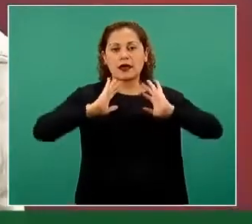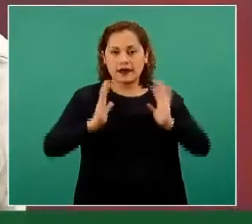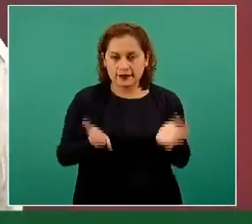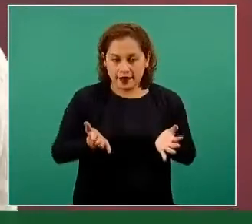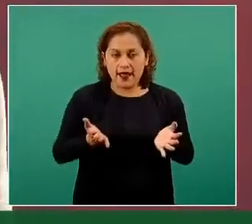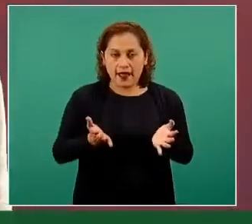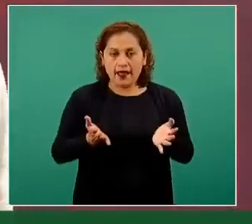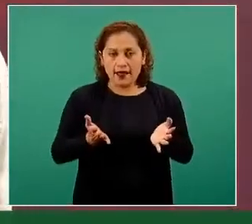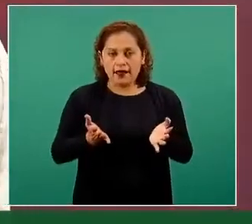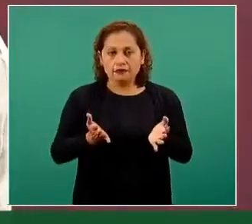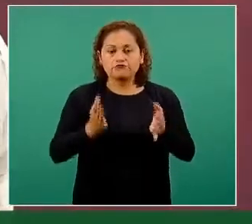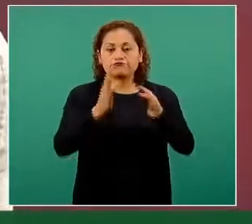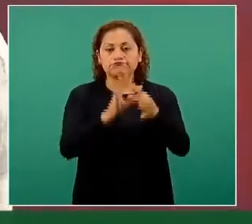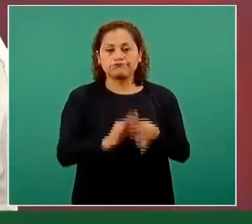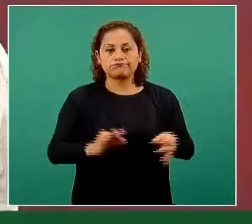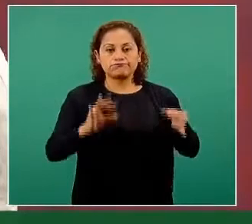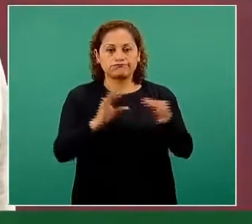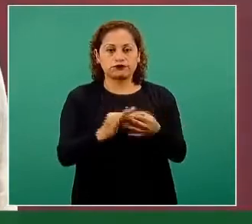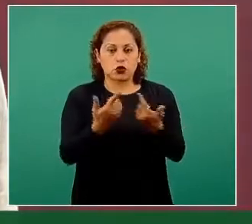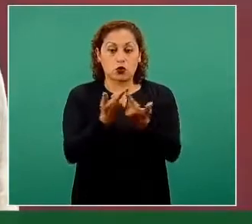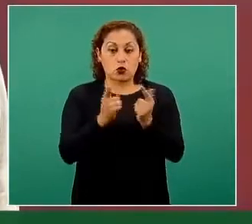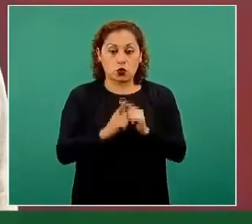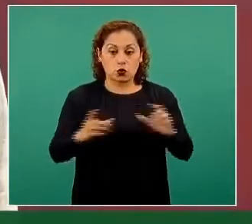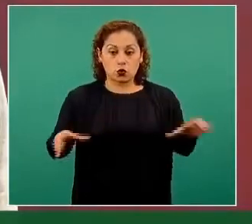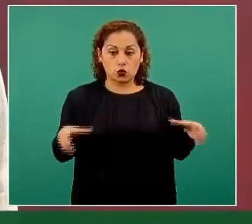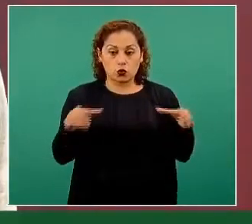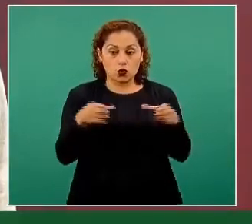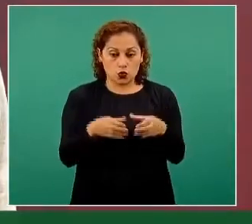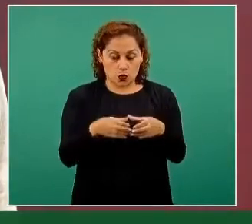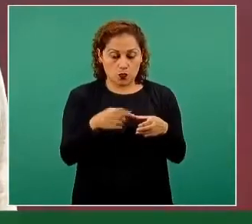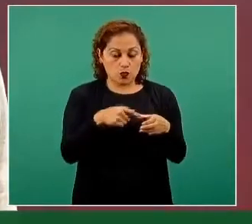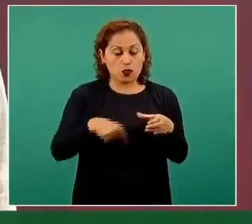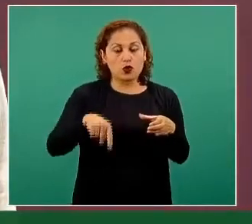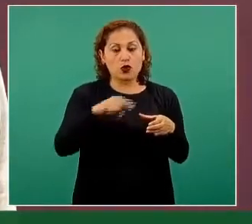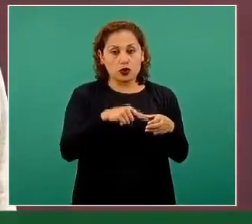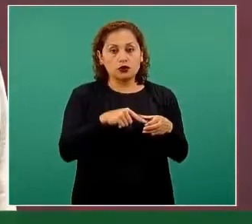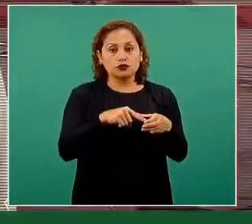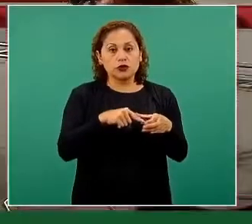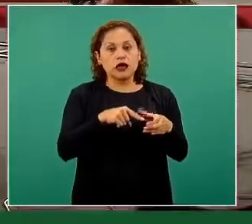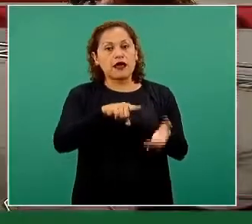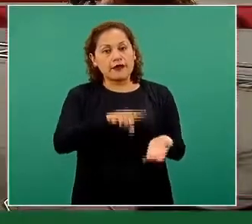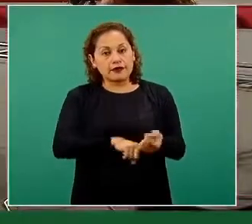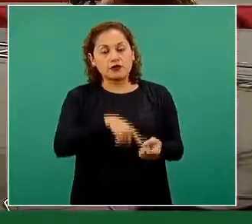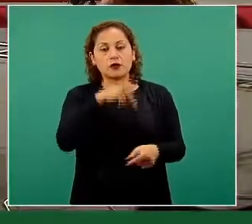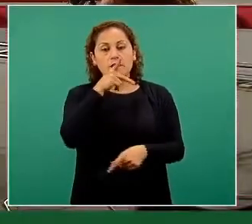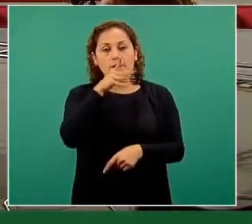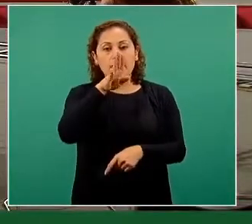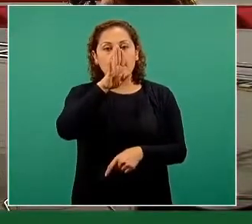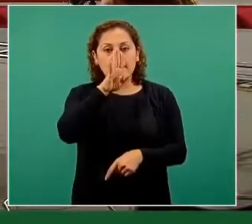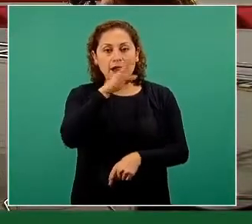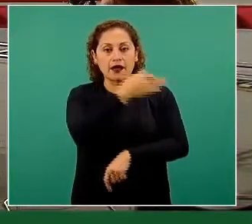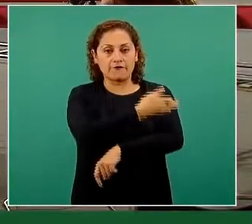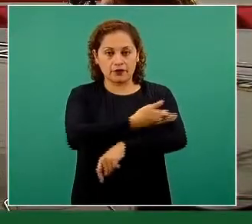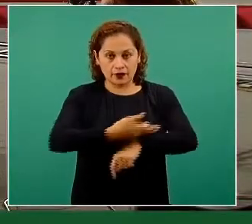de colectivos, a través de grupos de padres de familias, madres de familia, que están trabajando con el personal